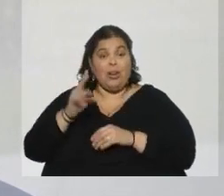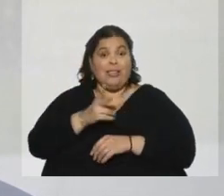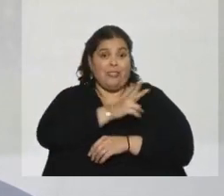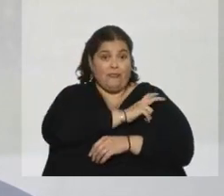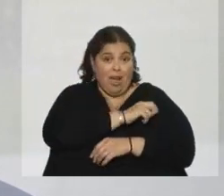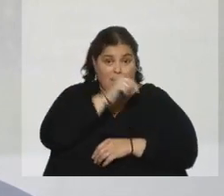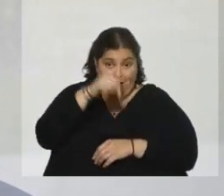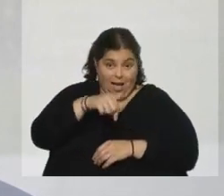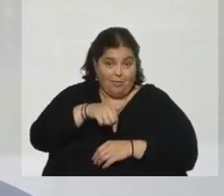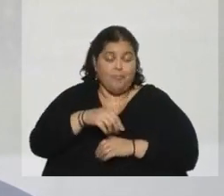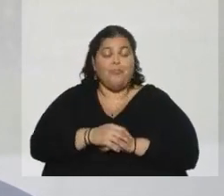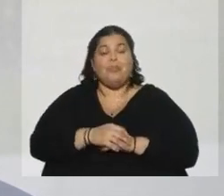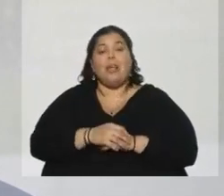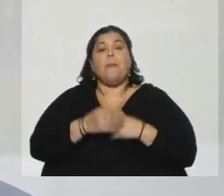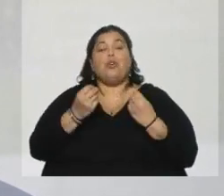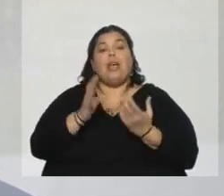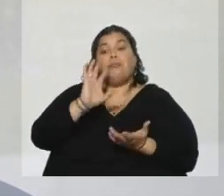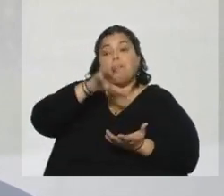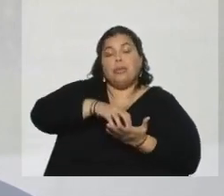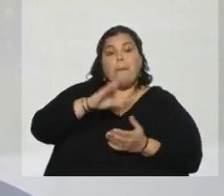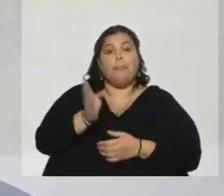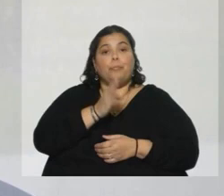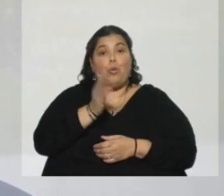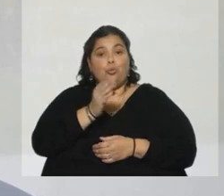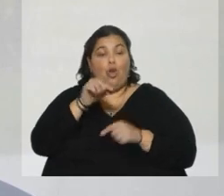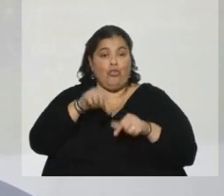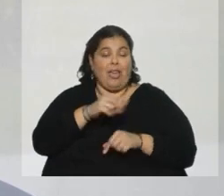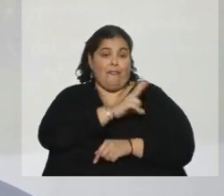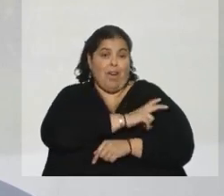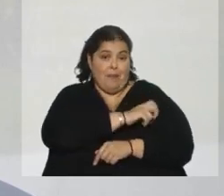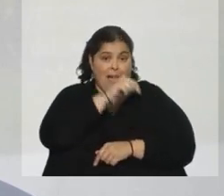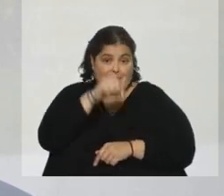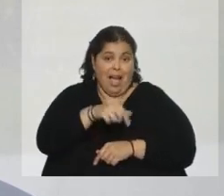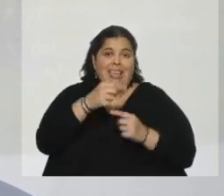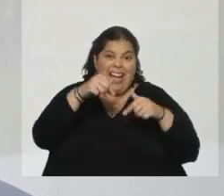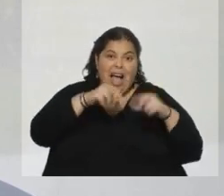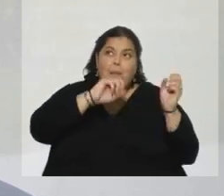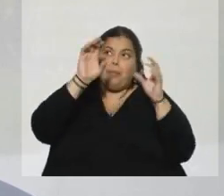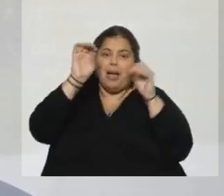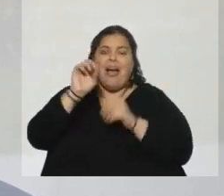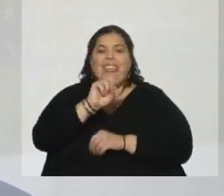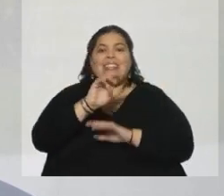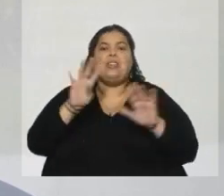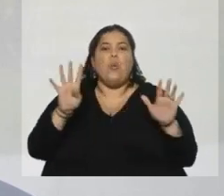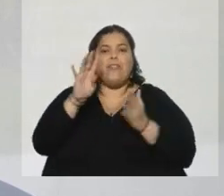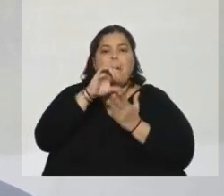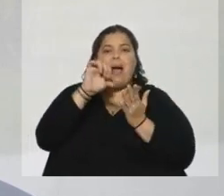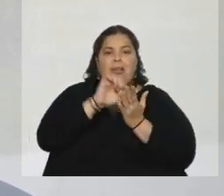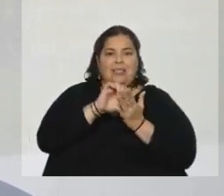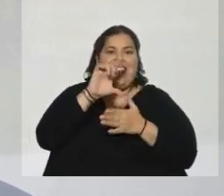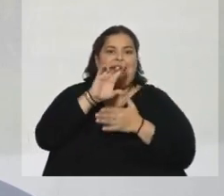aquí porque tenemos una planta de producción de productos farmacéuticos exportando desde aquí a 19 países de Latinoamérica.